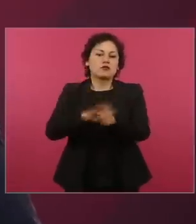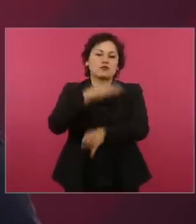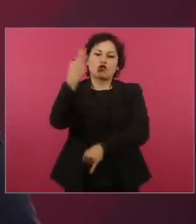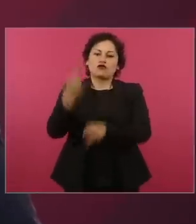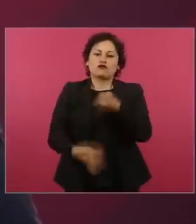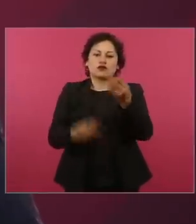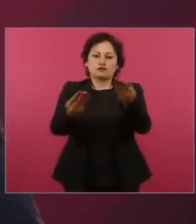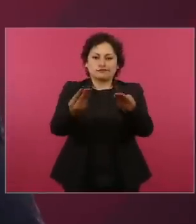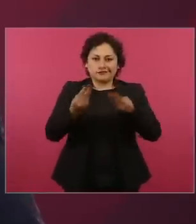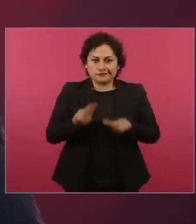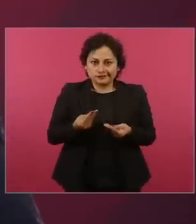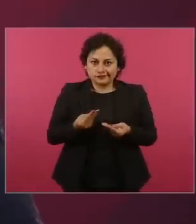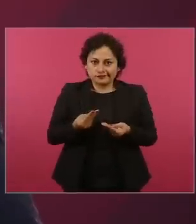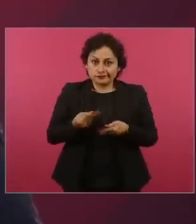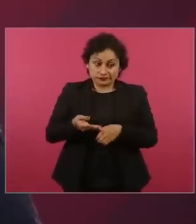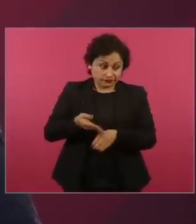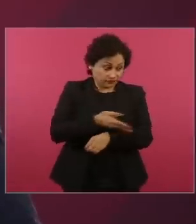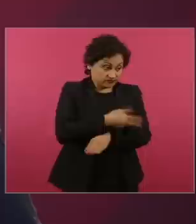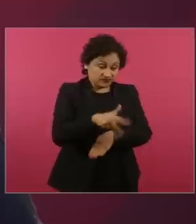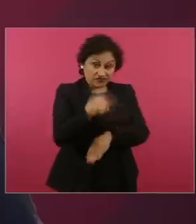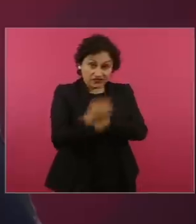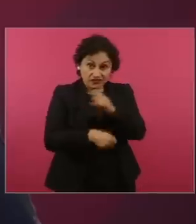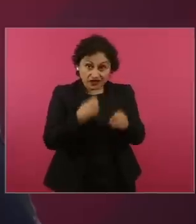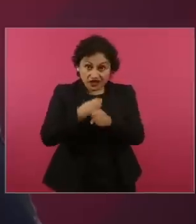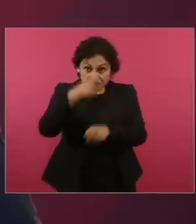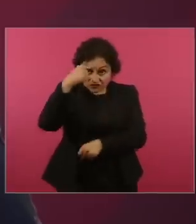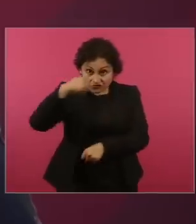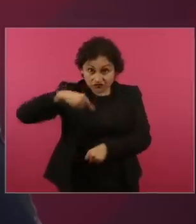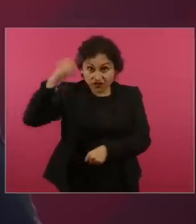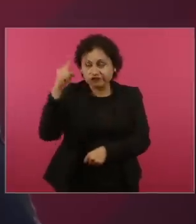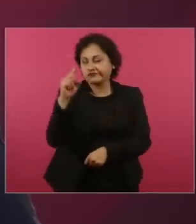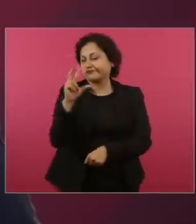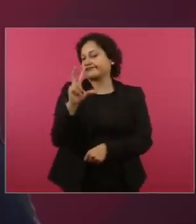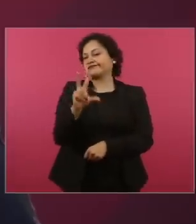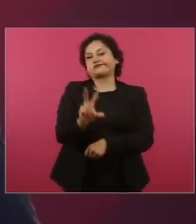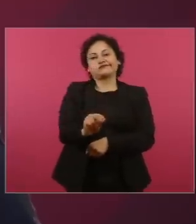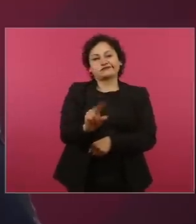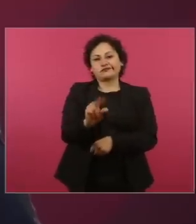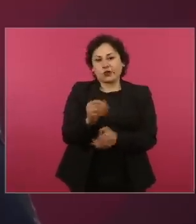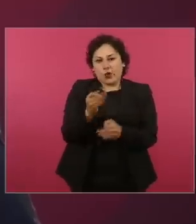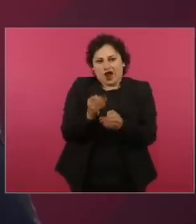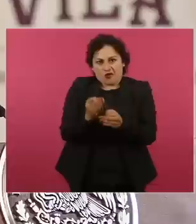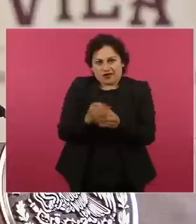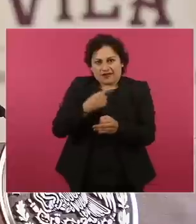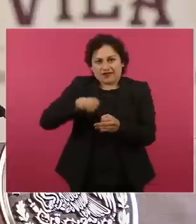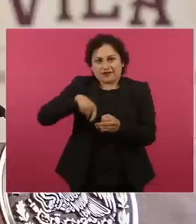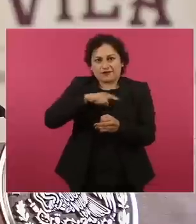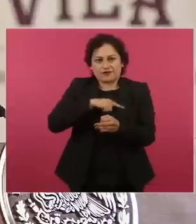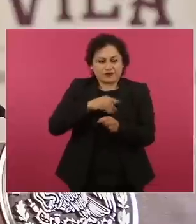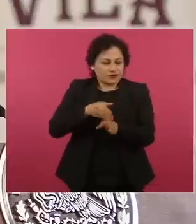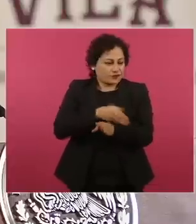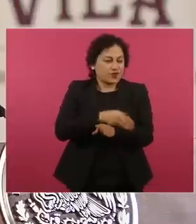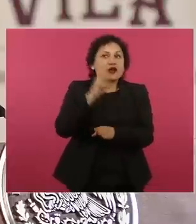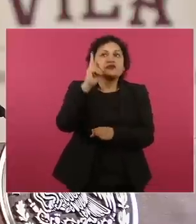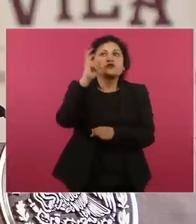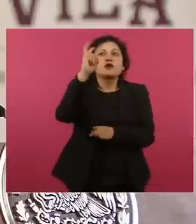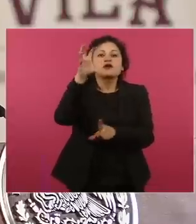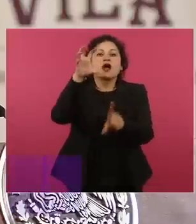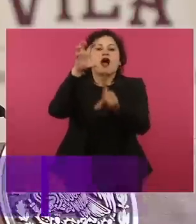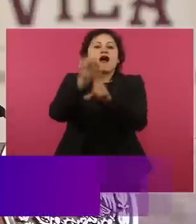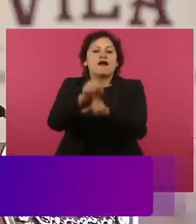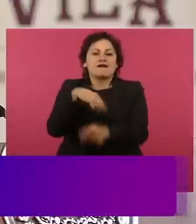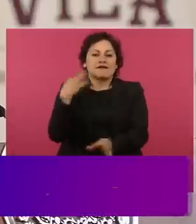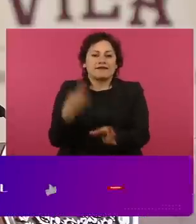camino no ha sido fácil. Hoy hablamos de la realización de un sueño cumplido, pues al pueblo de México